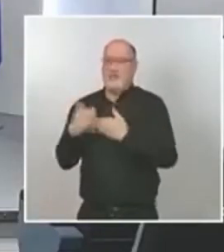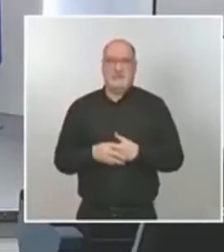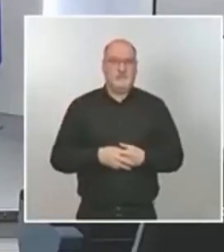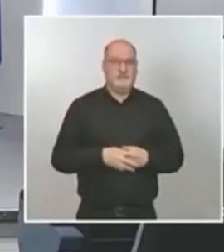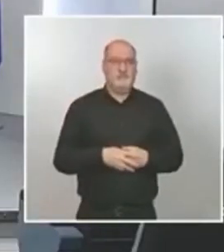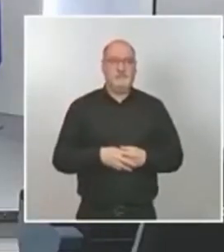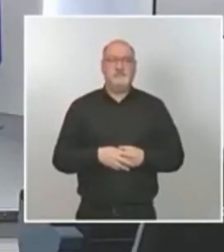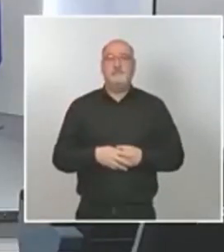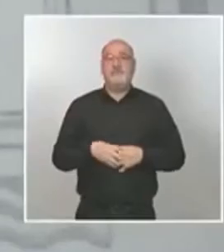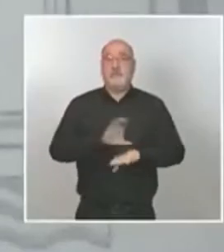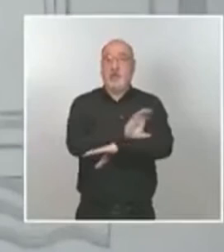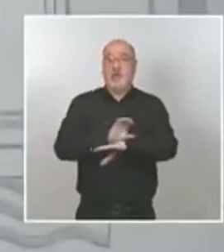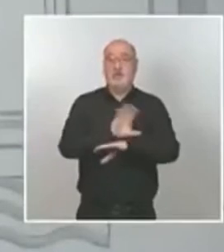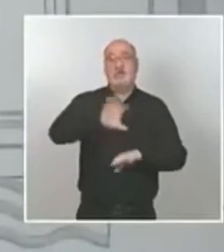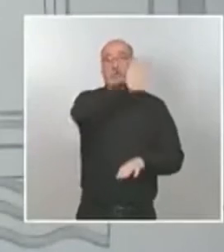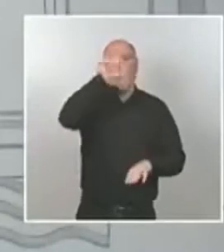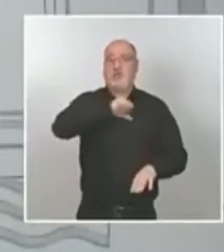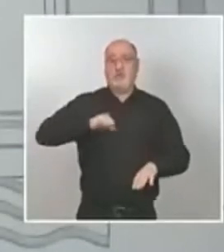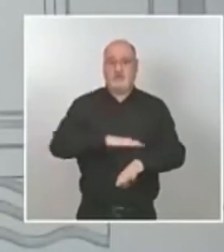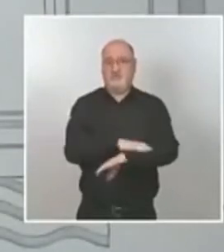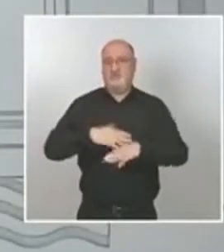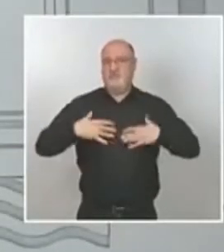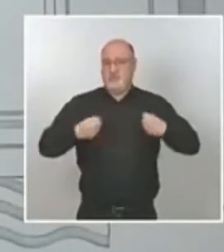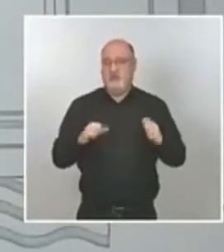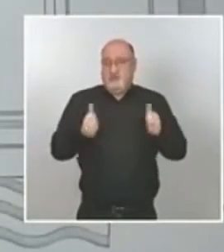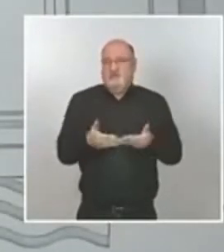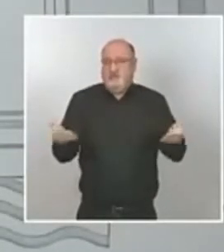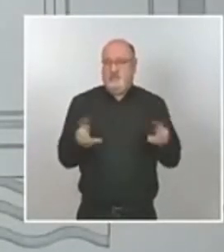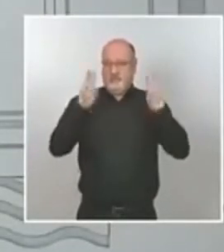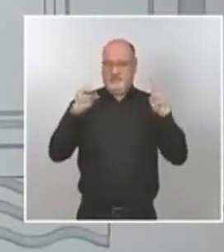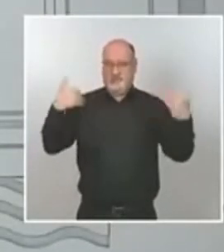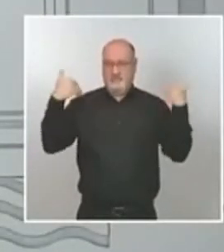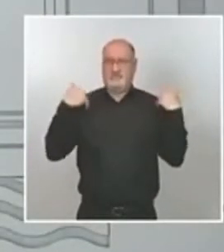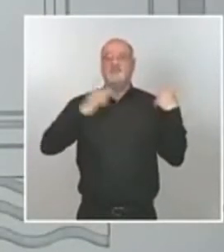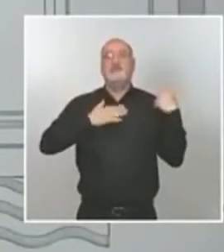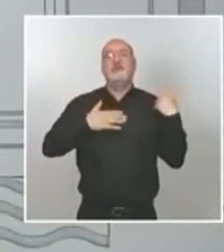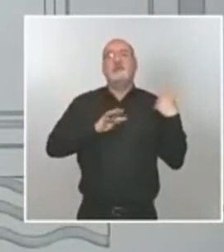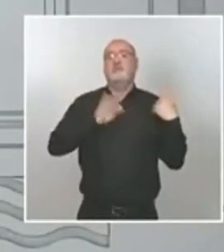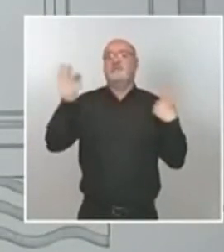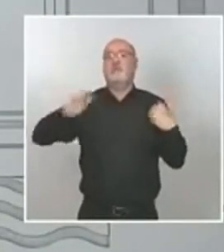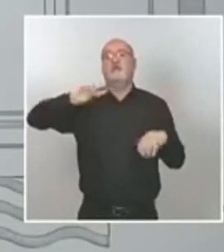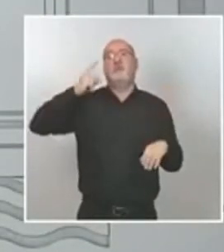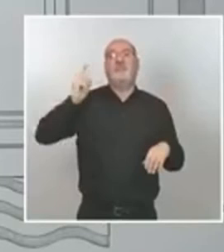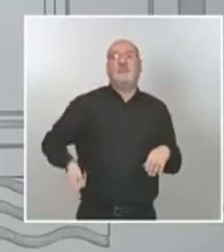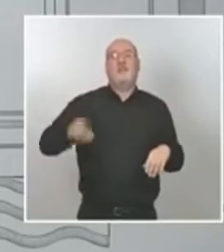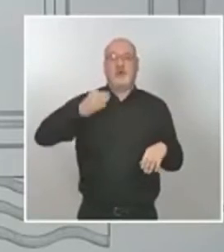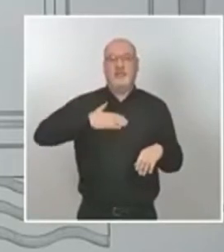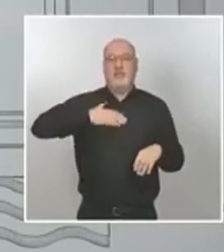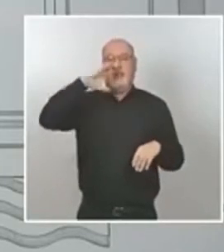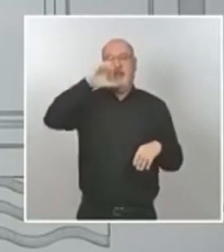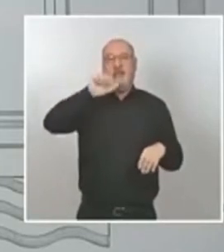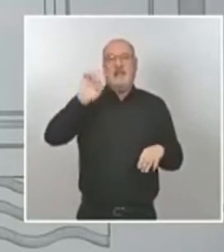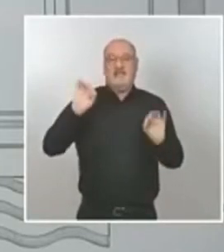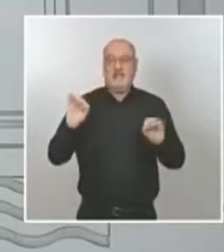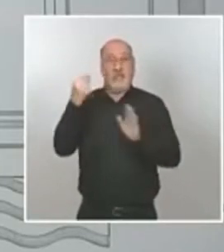consejo de hoy lo hemos iniciado con la intervención también de la subdirectora del CAES en donde ha compartido los datos que acaba de hacer